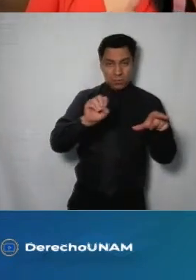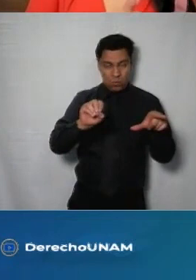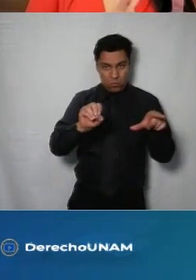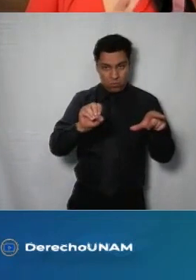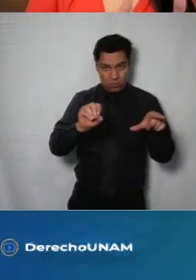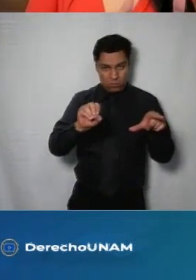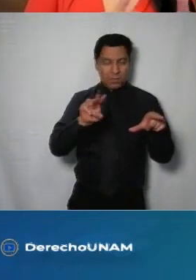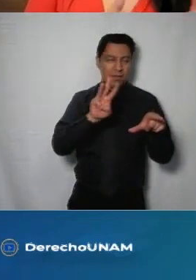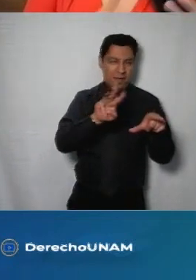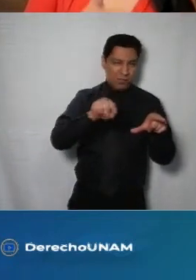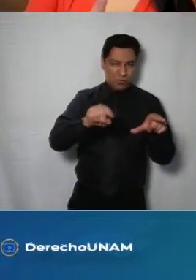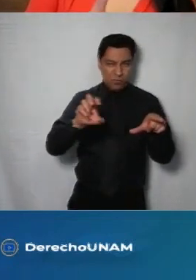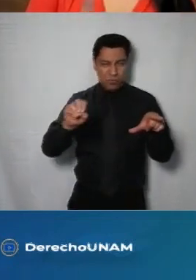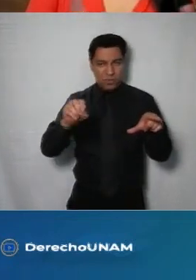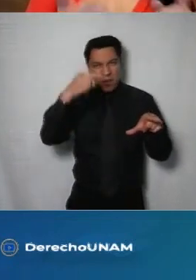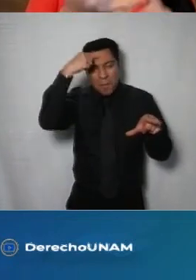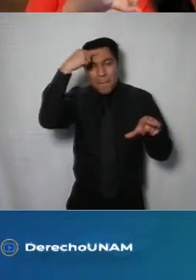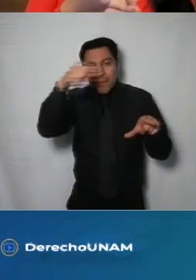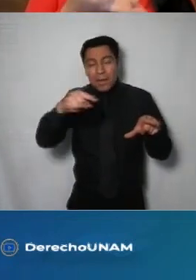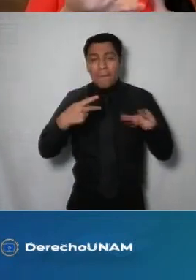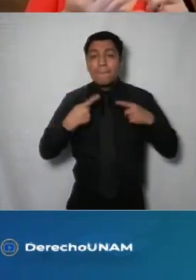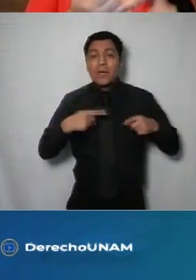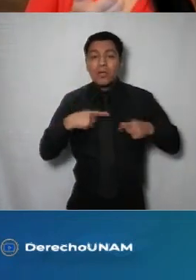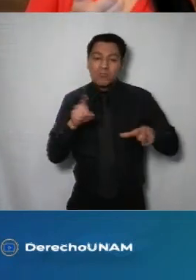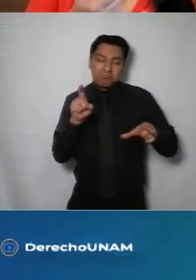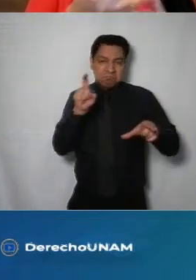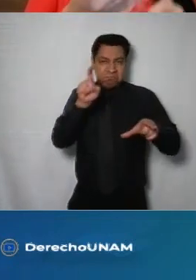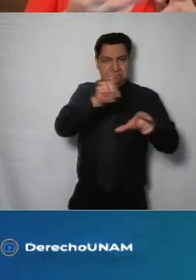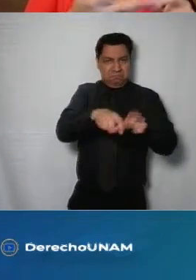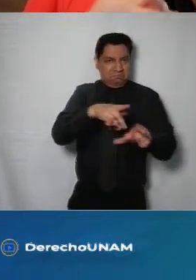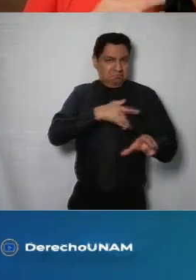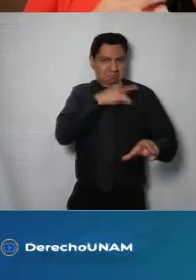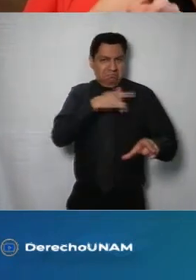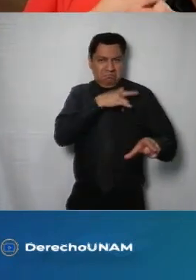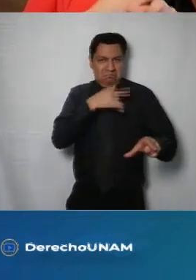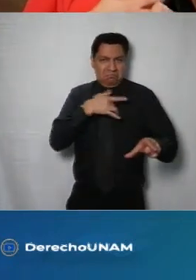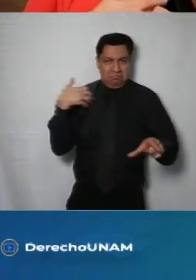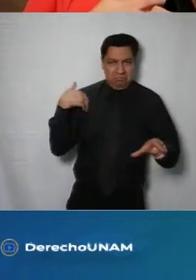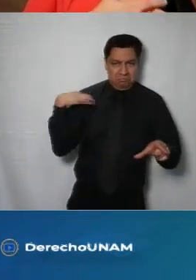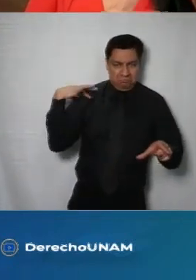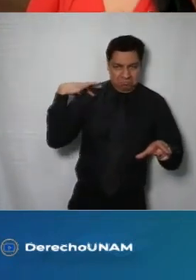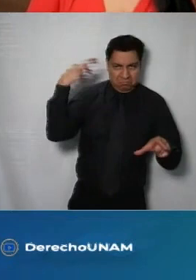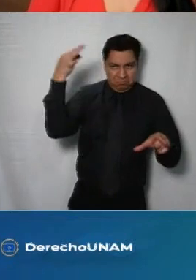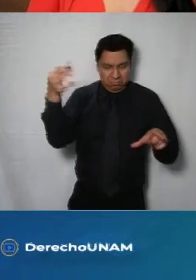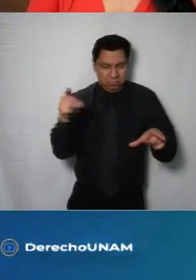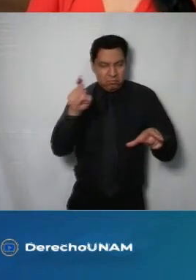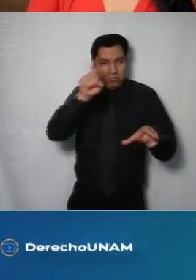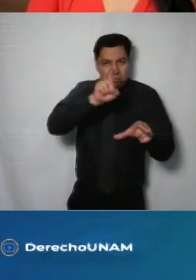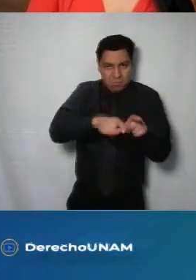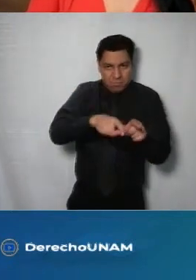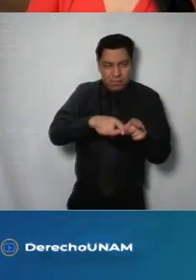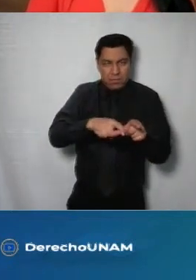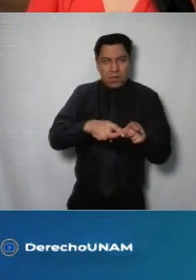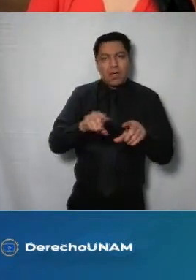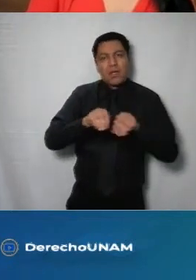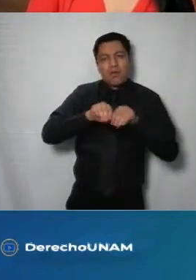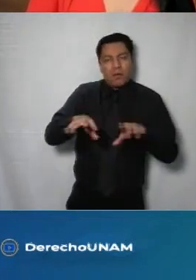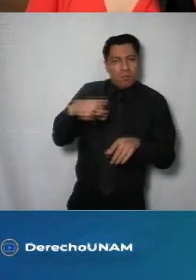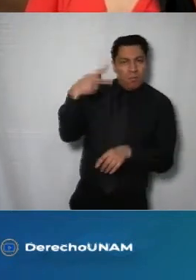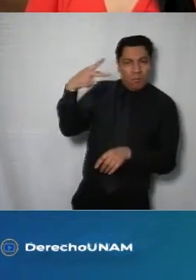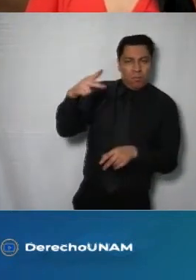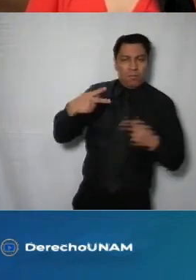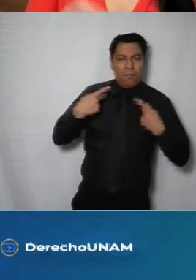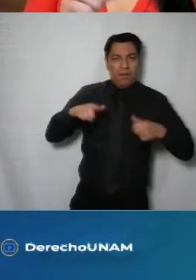del registro electrónico es para que los sujetos obligados puedan inscribir puedan modificar y puedan también suprimir la información de los sistemas de datos personales que